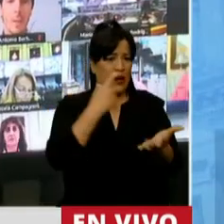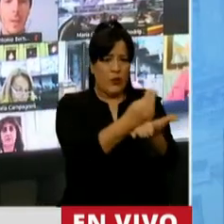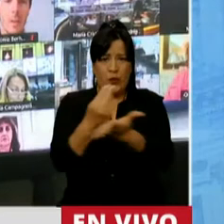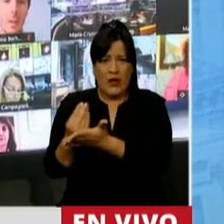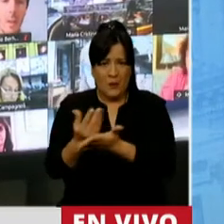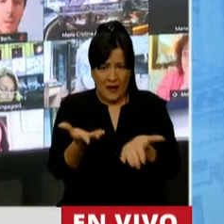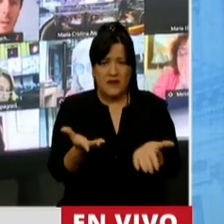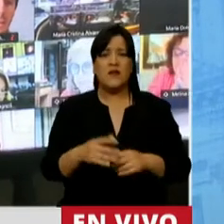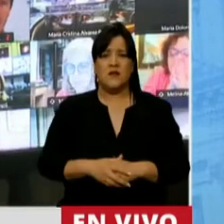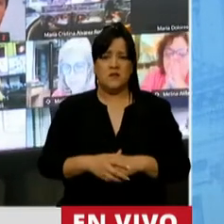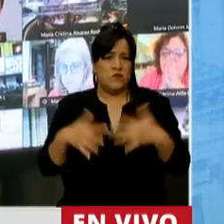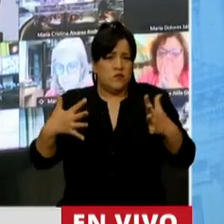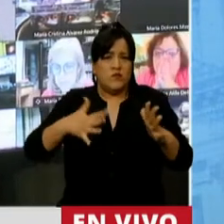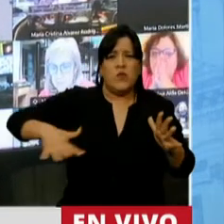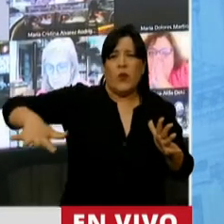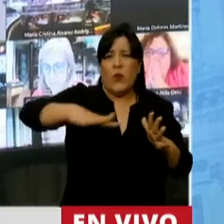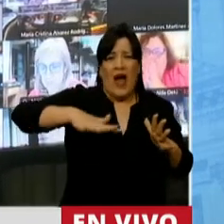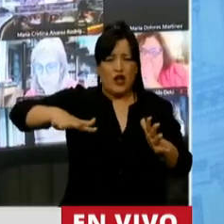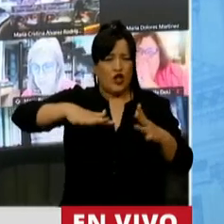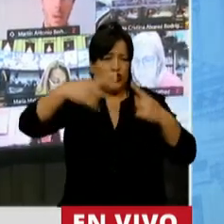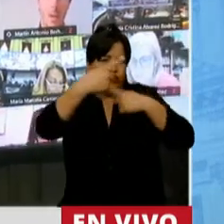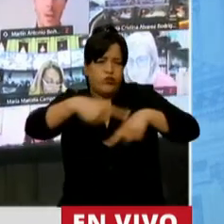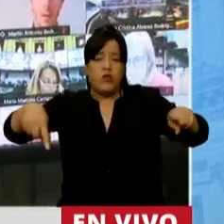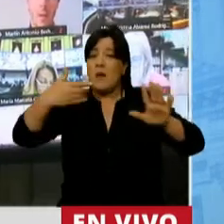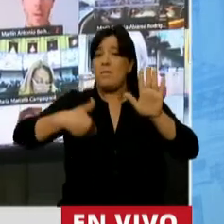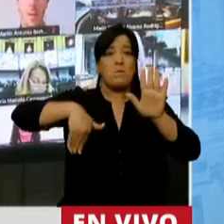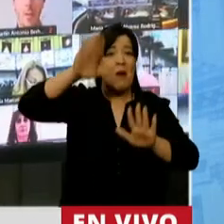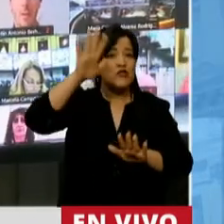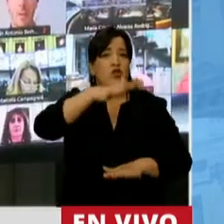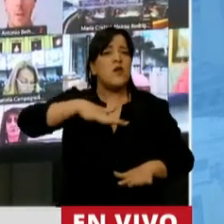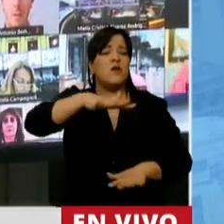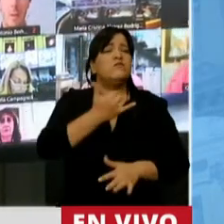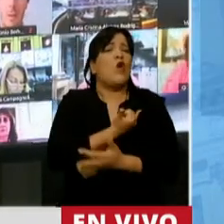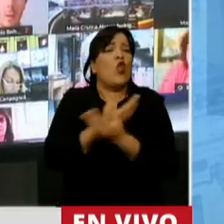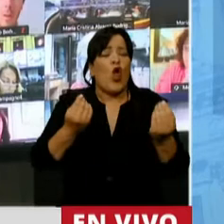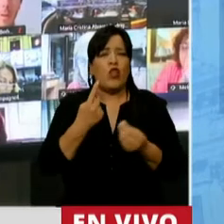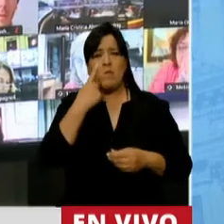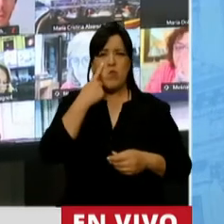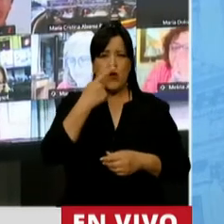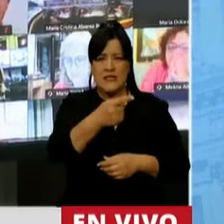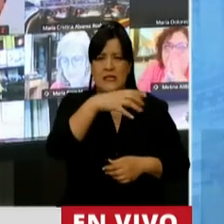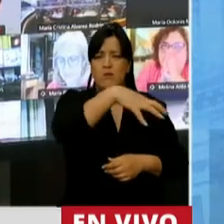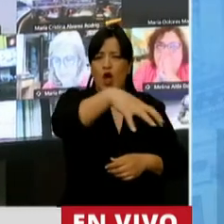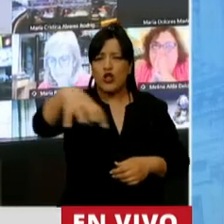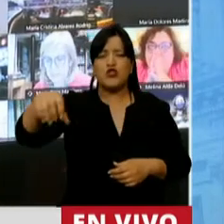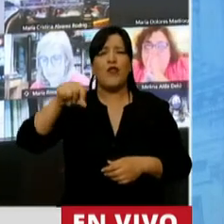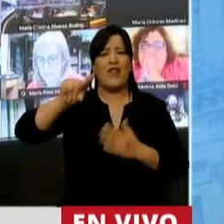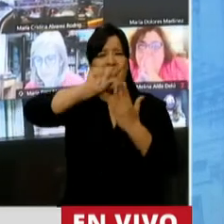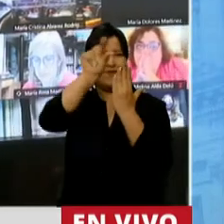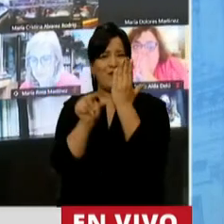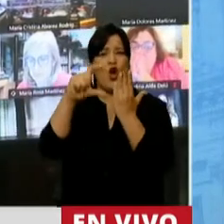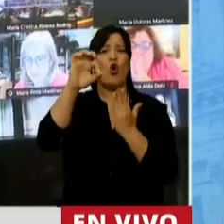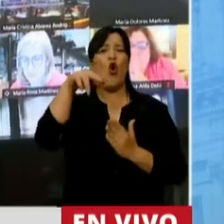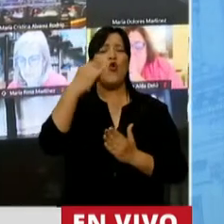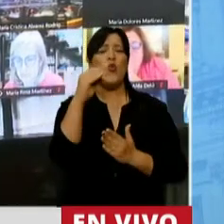populosas barriadas, la mayoría de los municipios del conurbano,